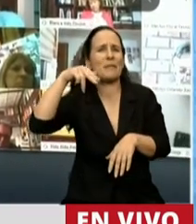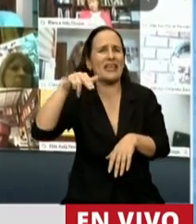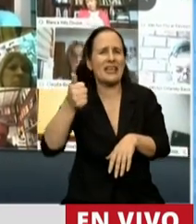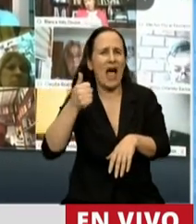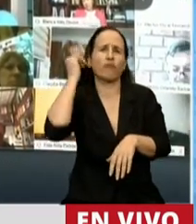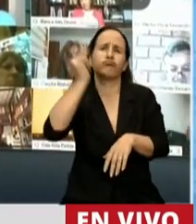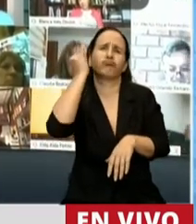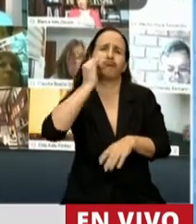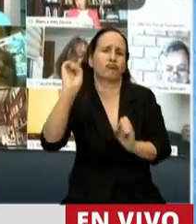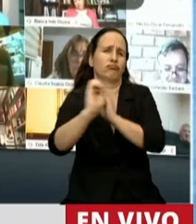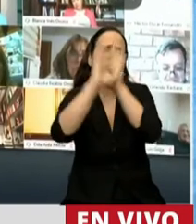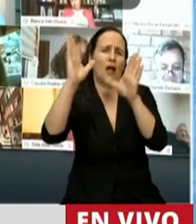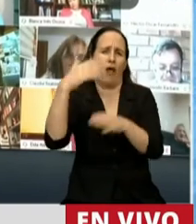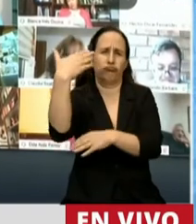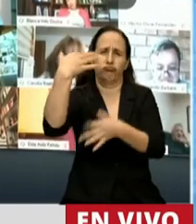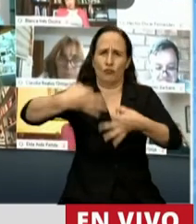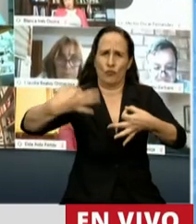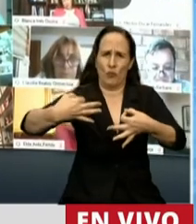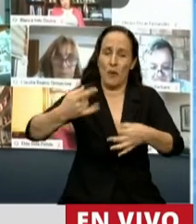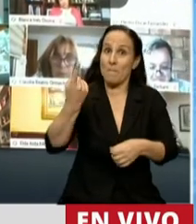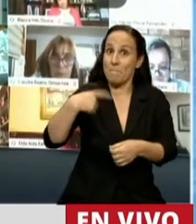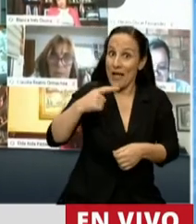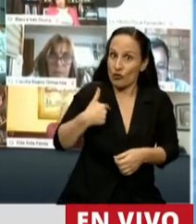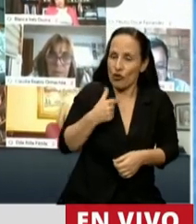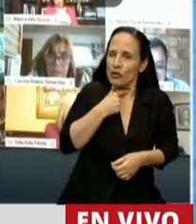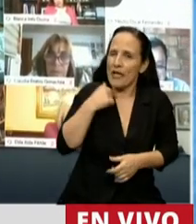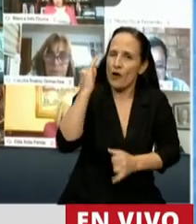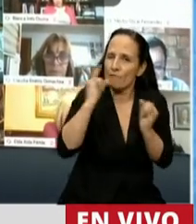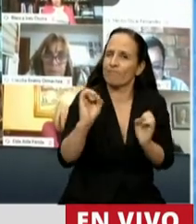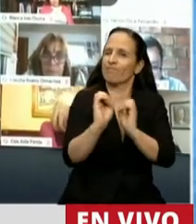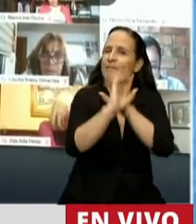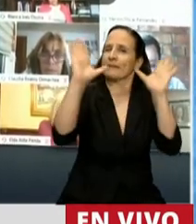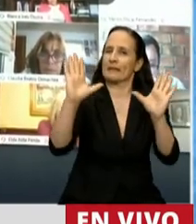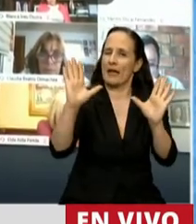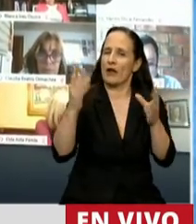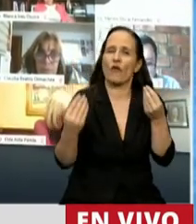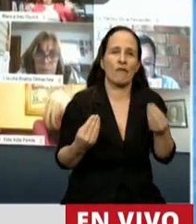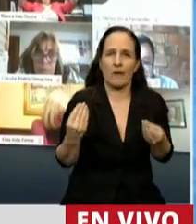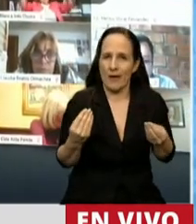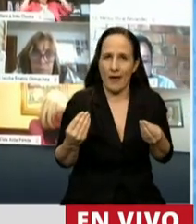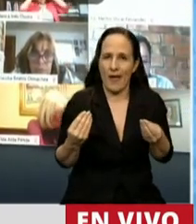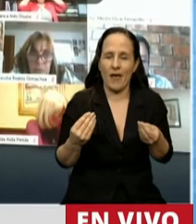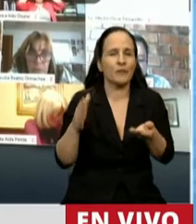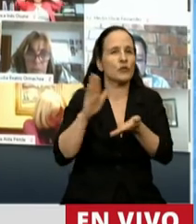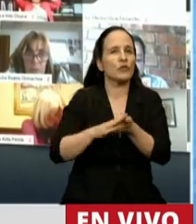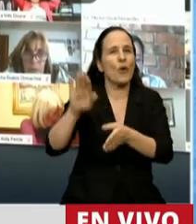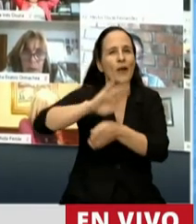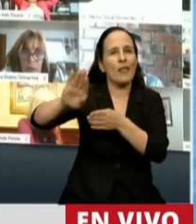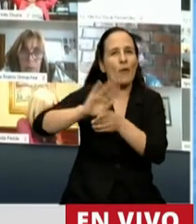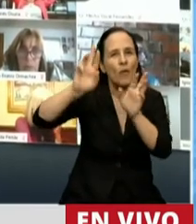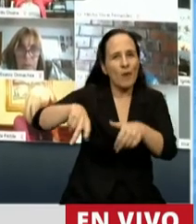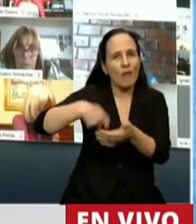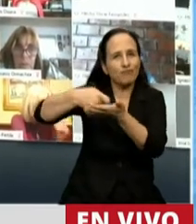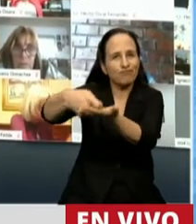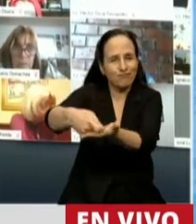con mucha coherencia, pero yo quiero resaltar que los procesos de reestructuración de